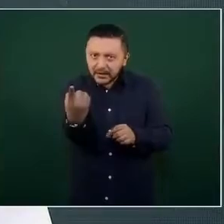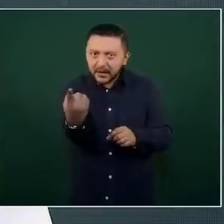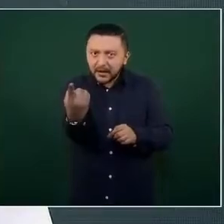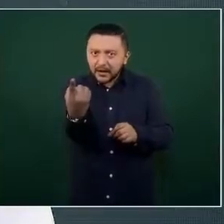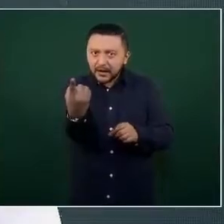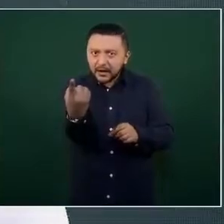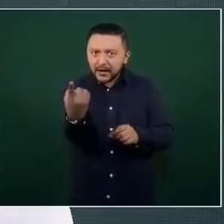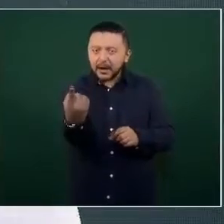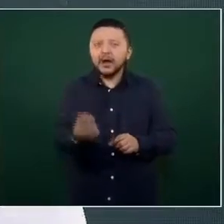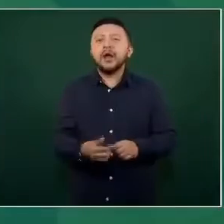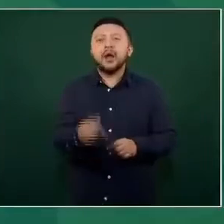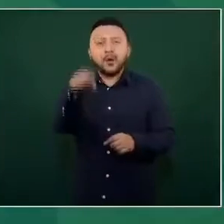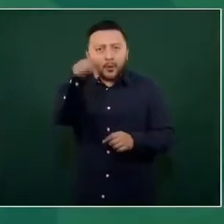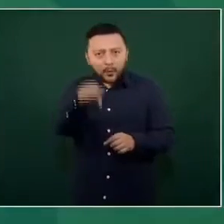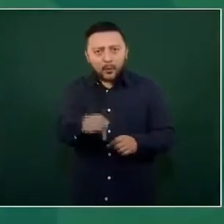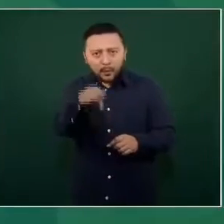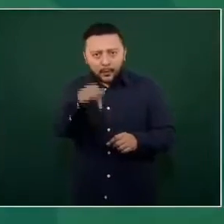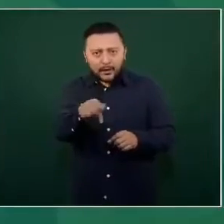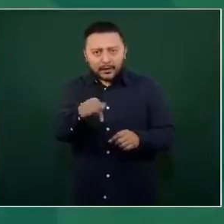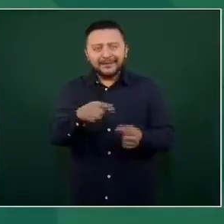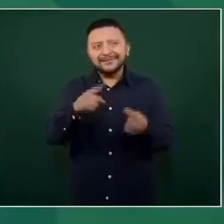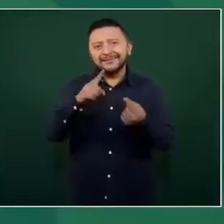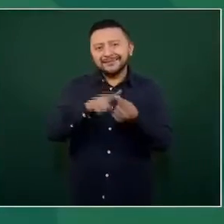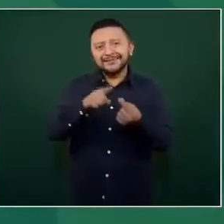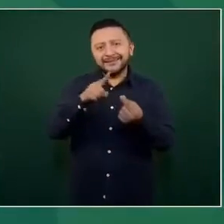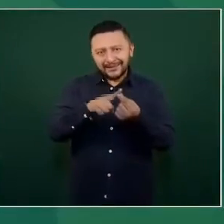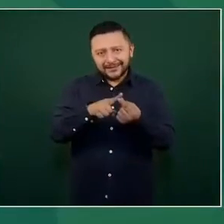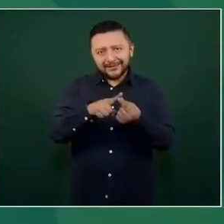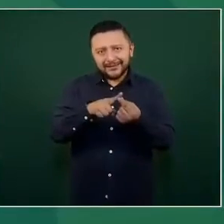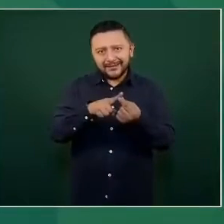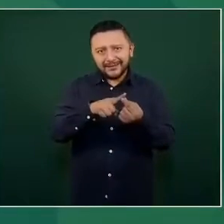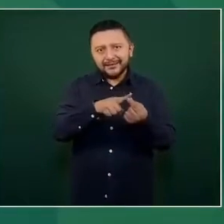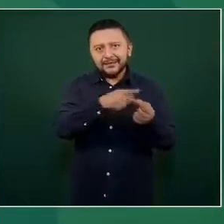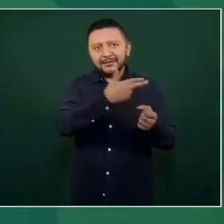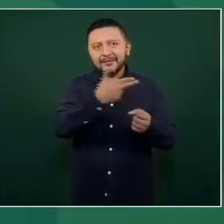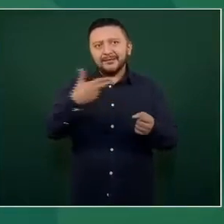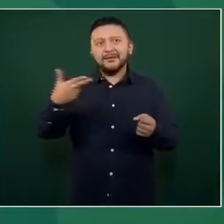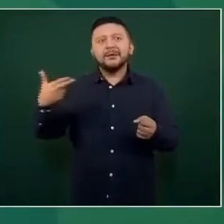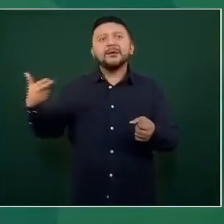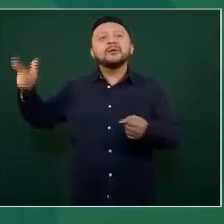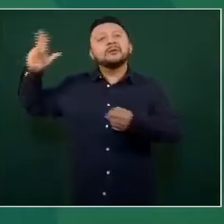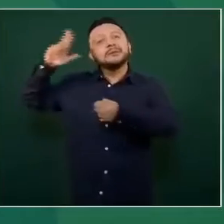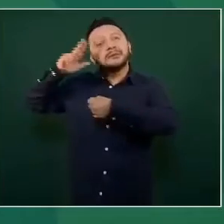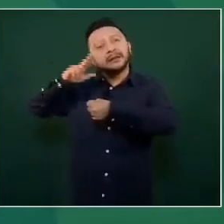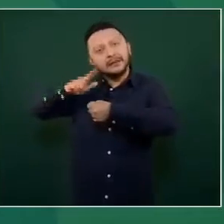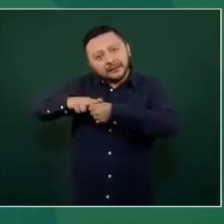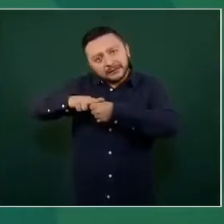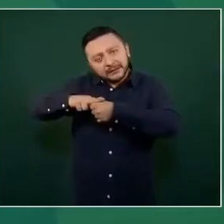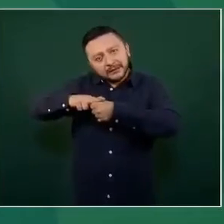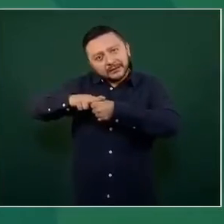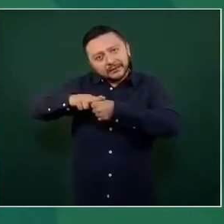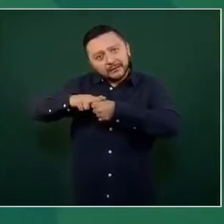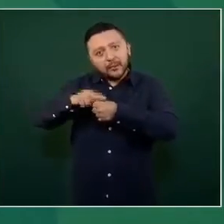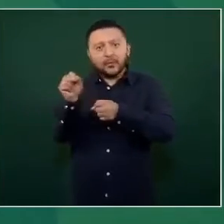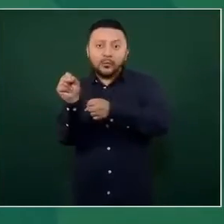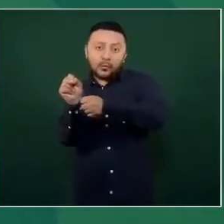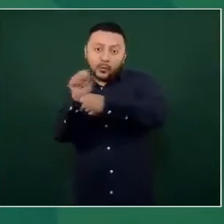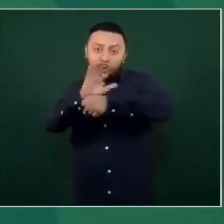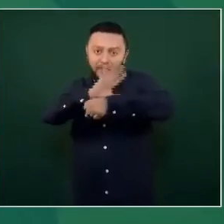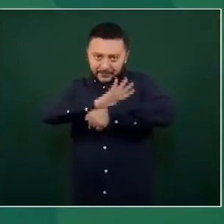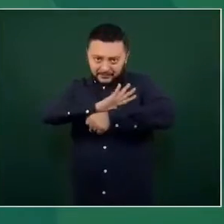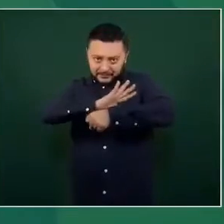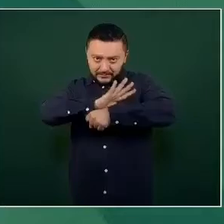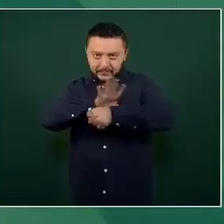los que se hospitalizan por contagio y los que